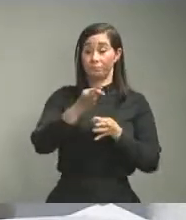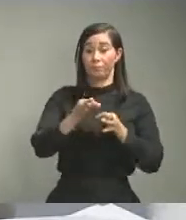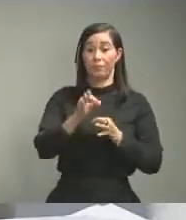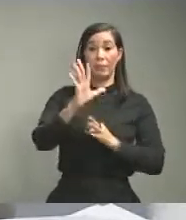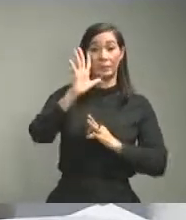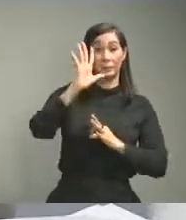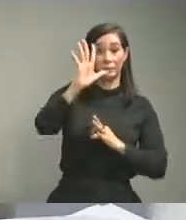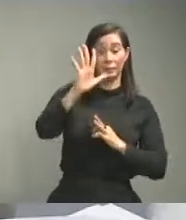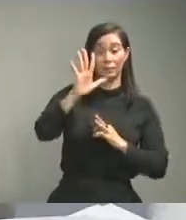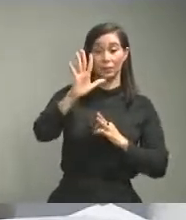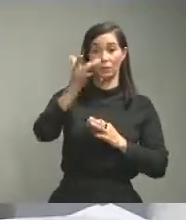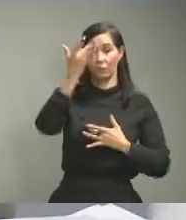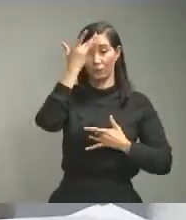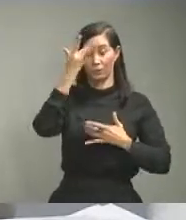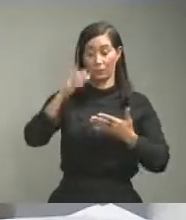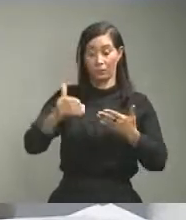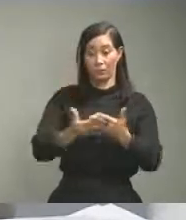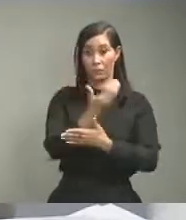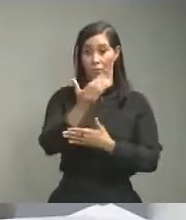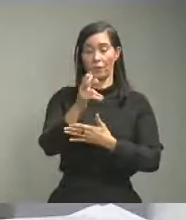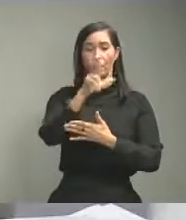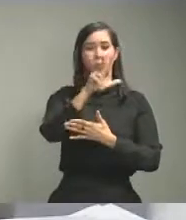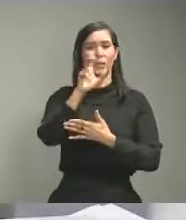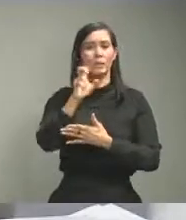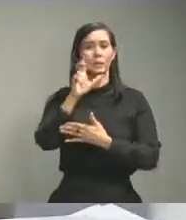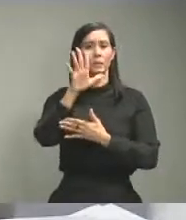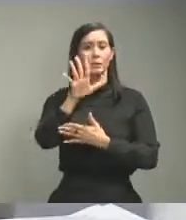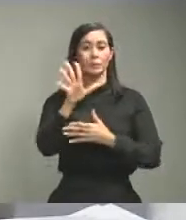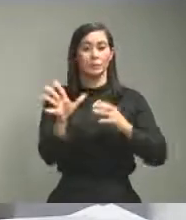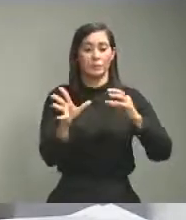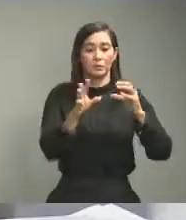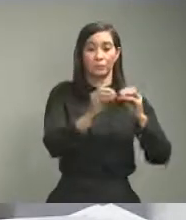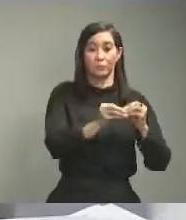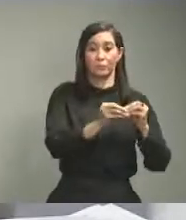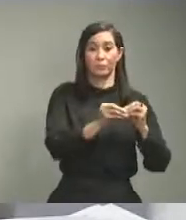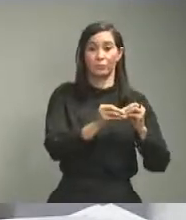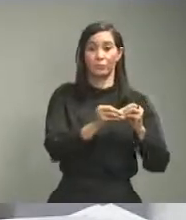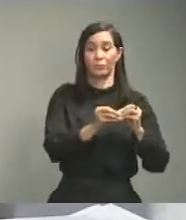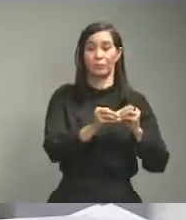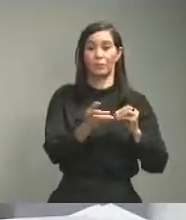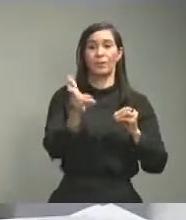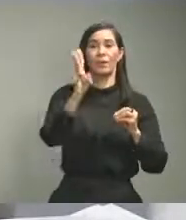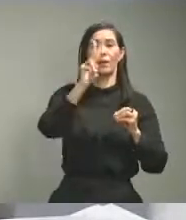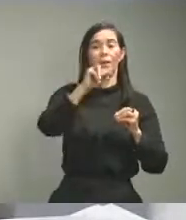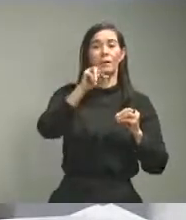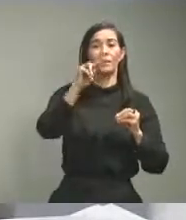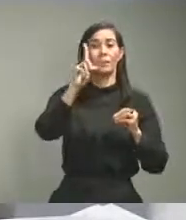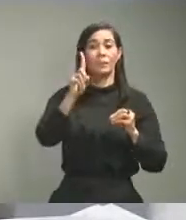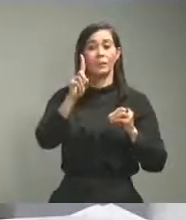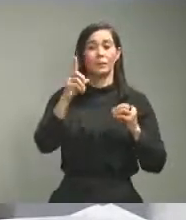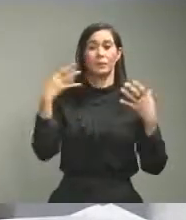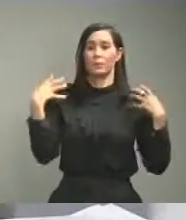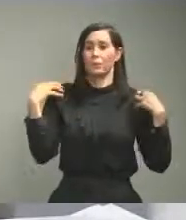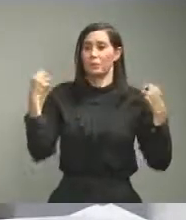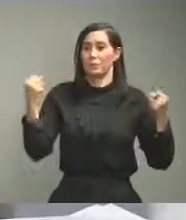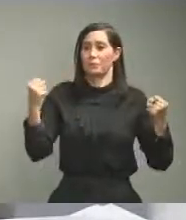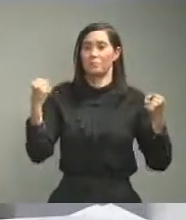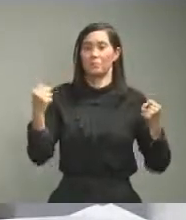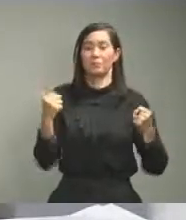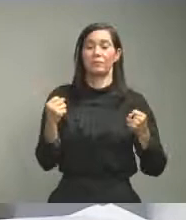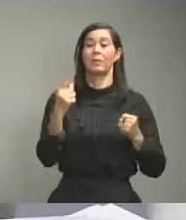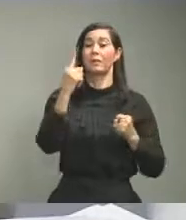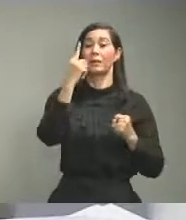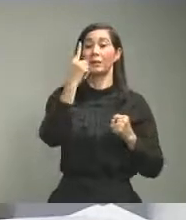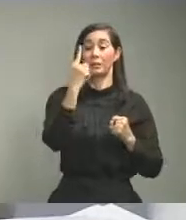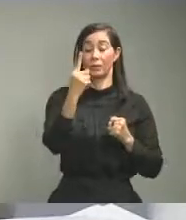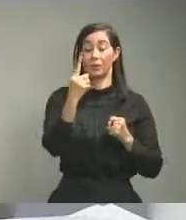casos nuevos 355 acumulados 21 recuperados y 1